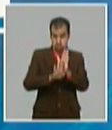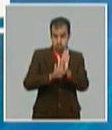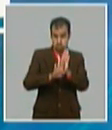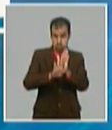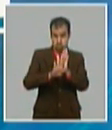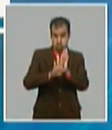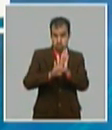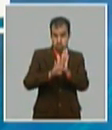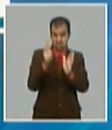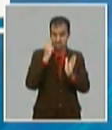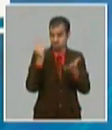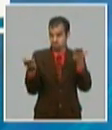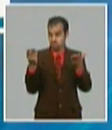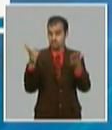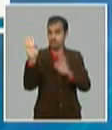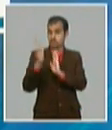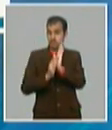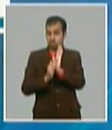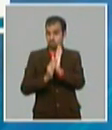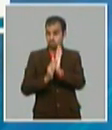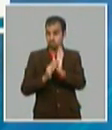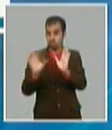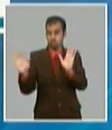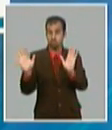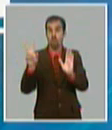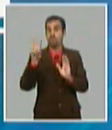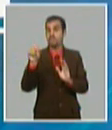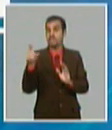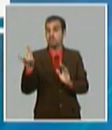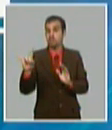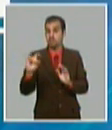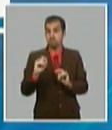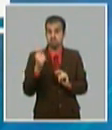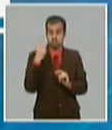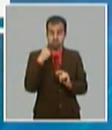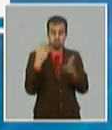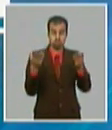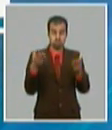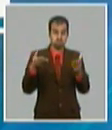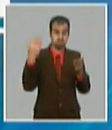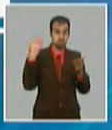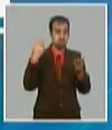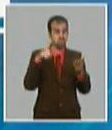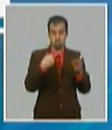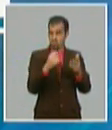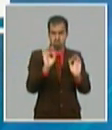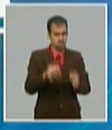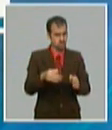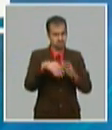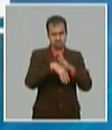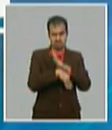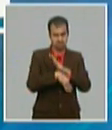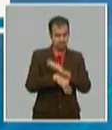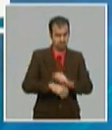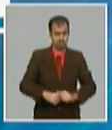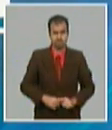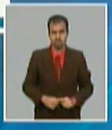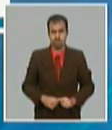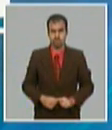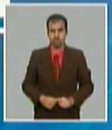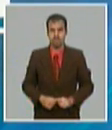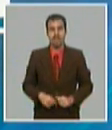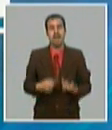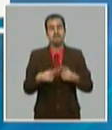comparar contra el trimestre anterior pero cuando compara con el trimestre del año pasado nosotros seguimos decreciendo pero ya